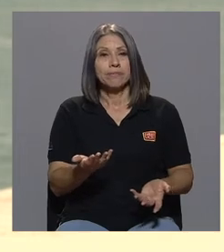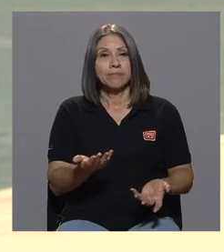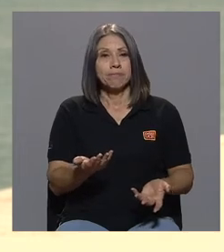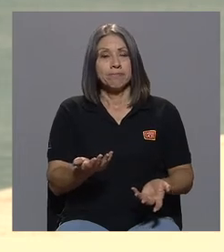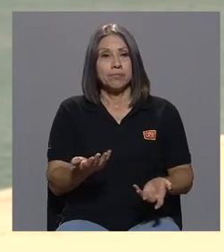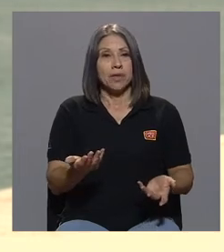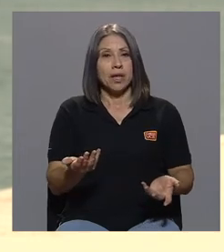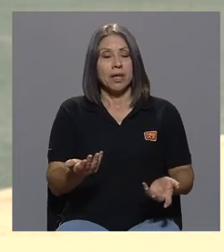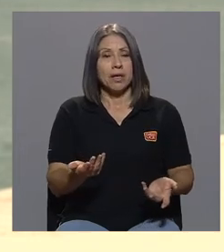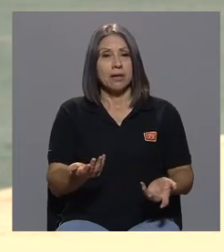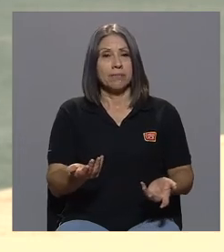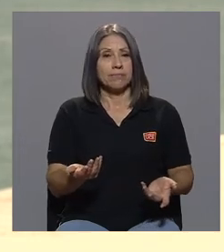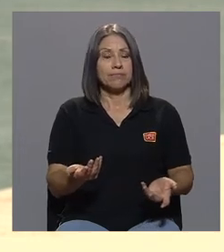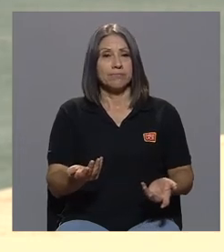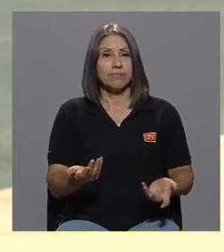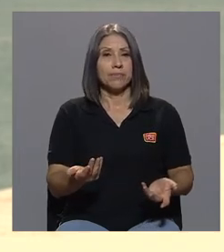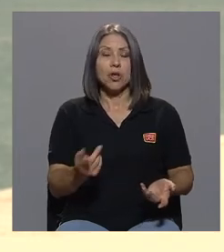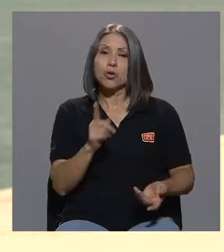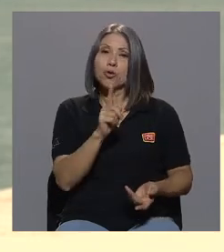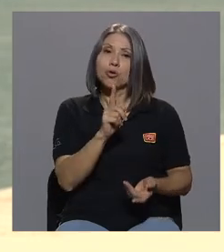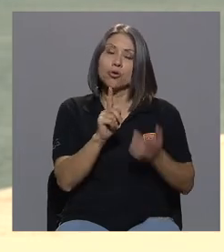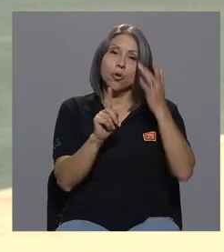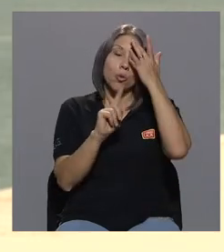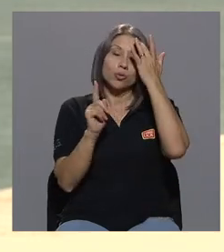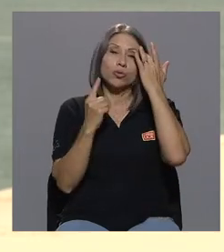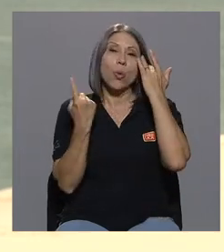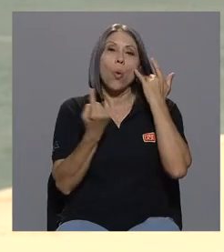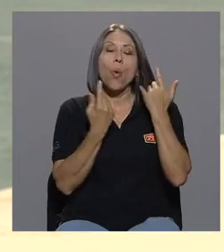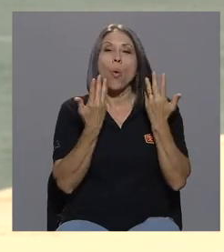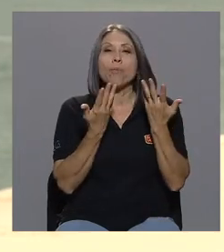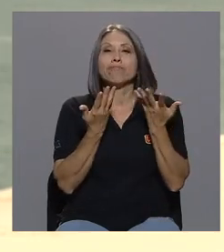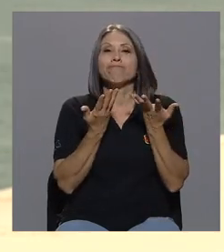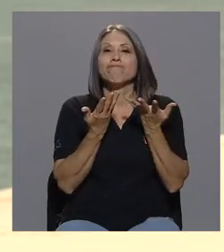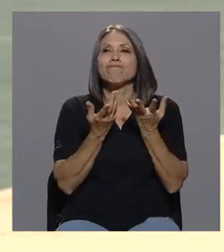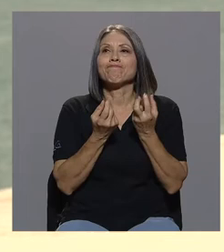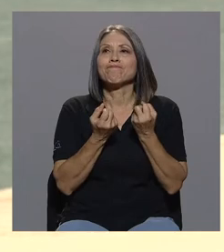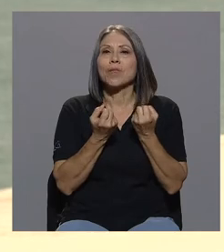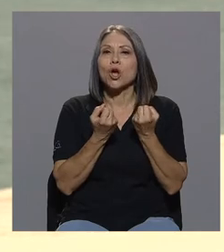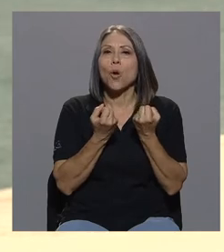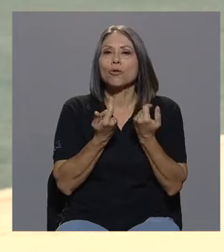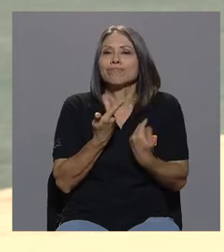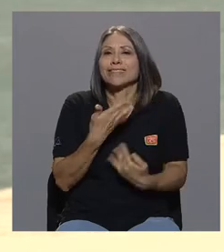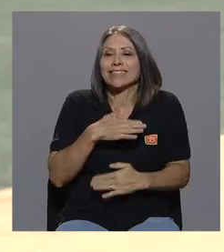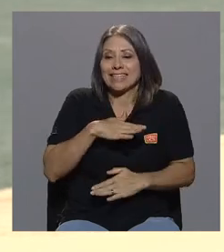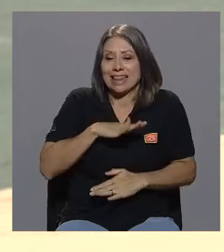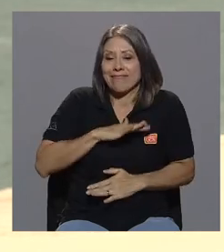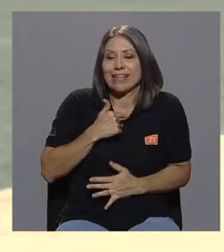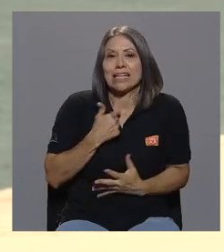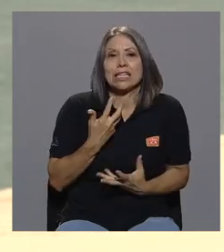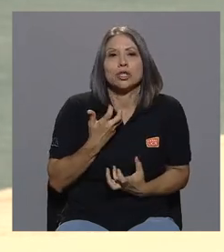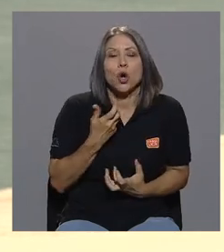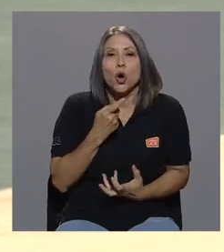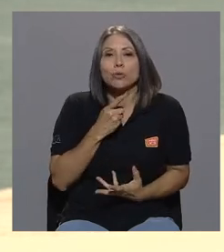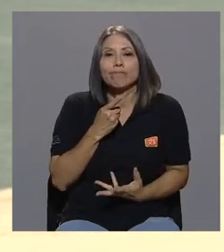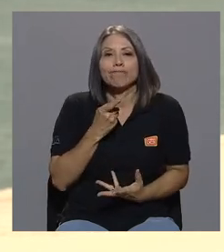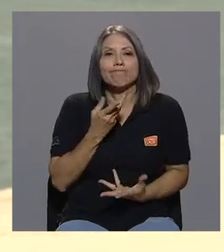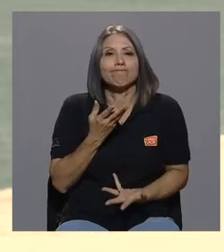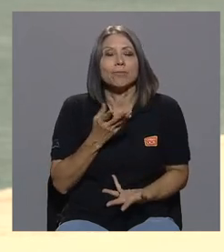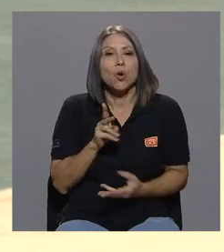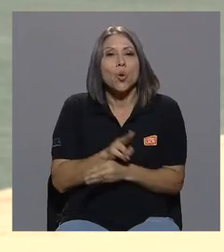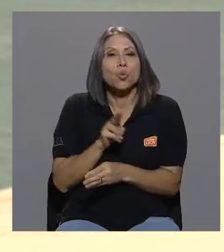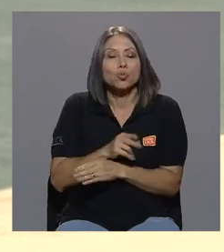de satisfacer mi consumo lo que me da es la oportunidad